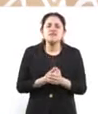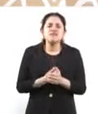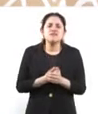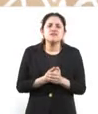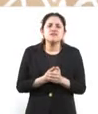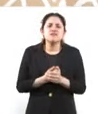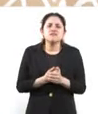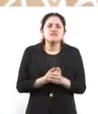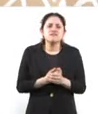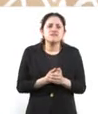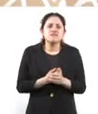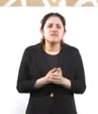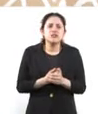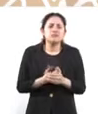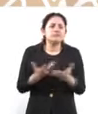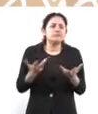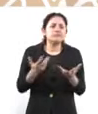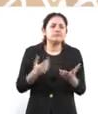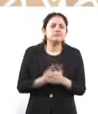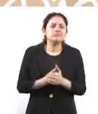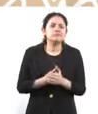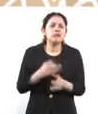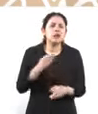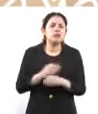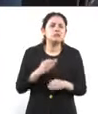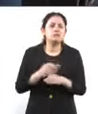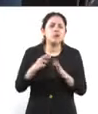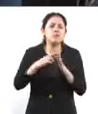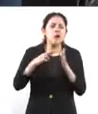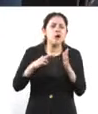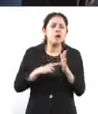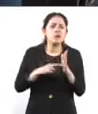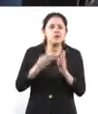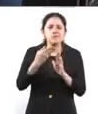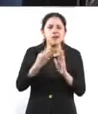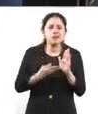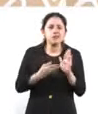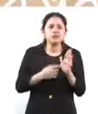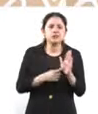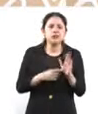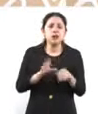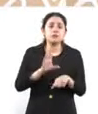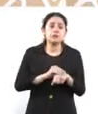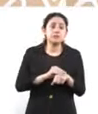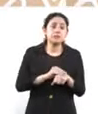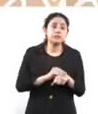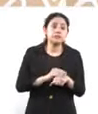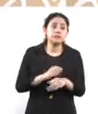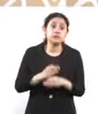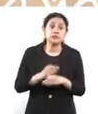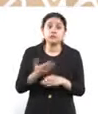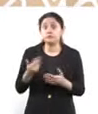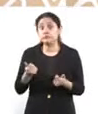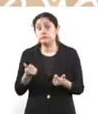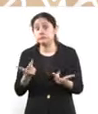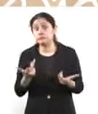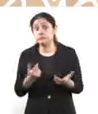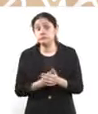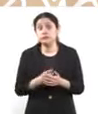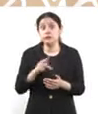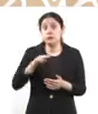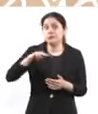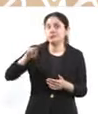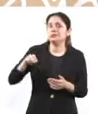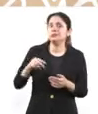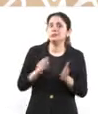en la normatividad previa, tenían permiso, en la normatividad actual no tienen permiso, pero nunca sacaron su